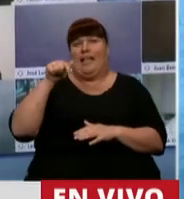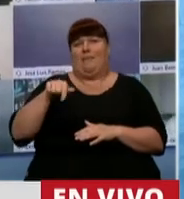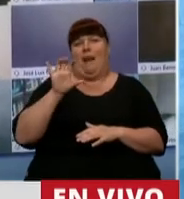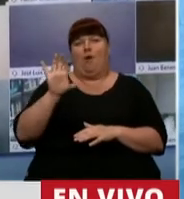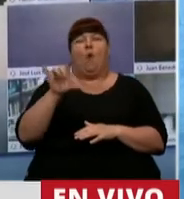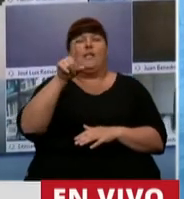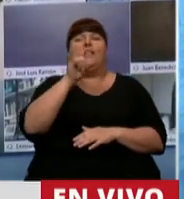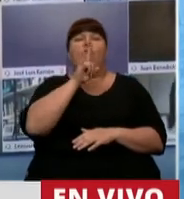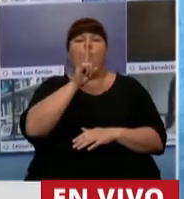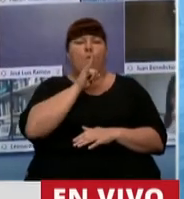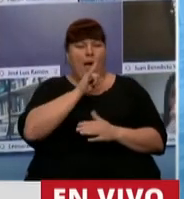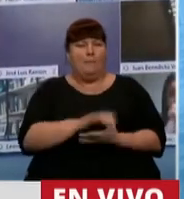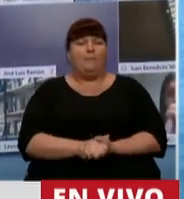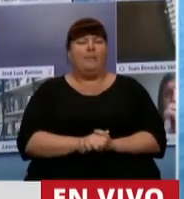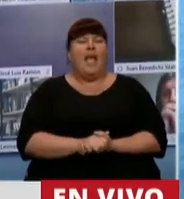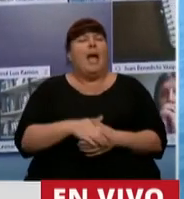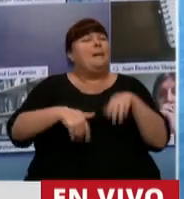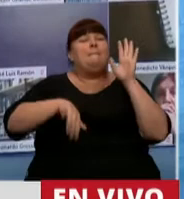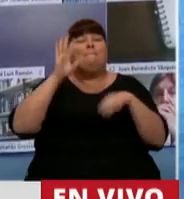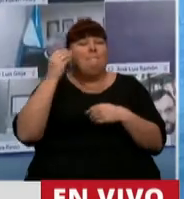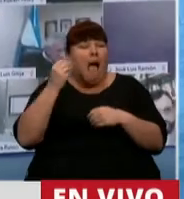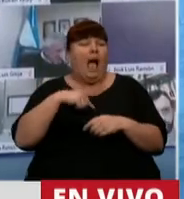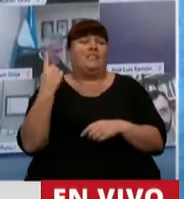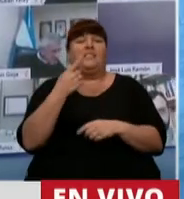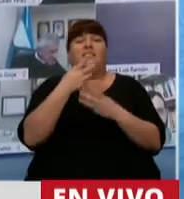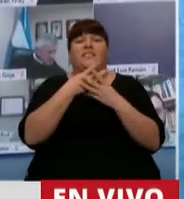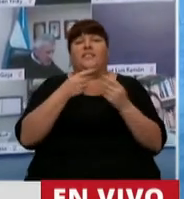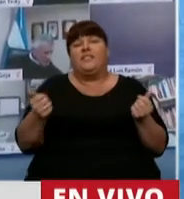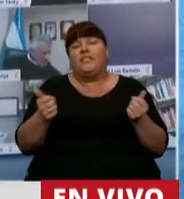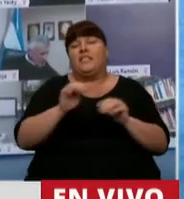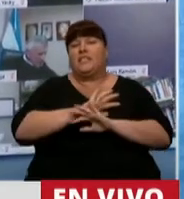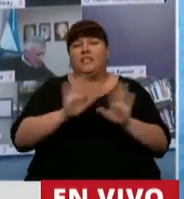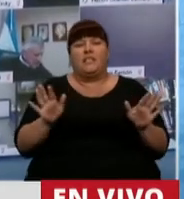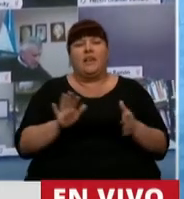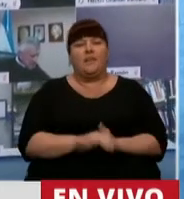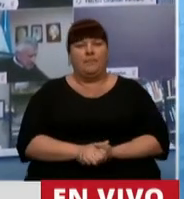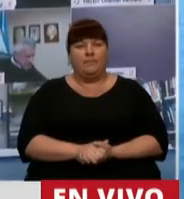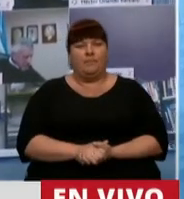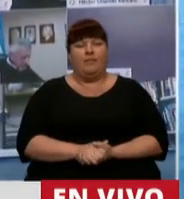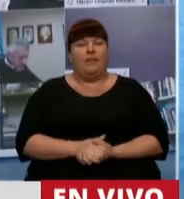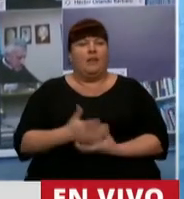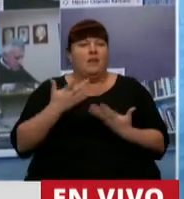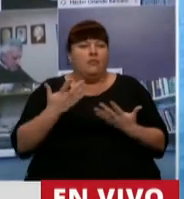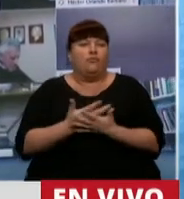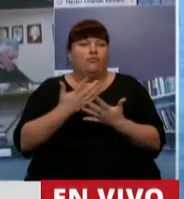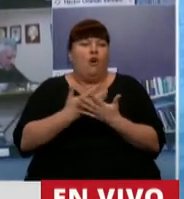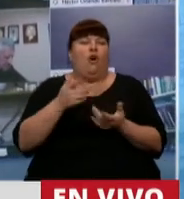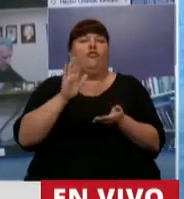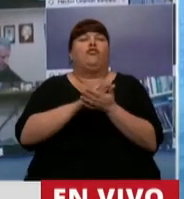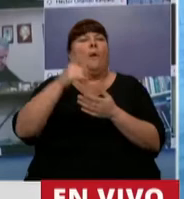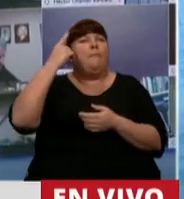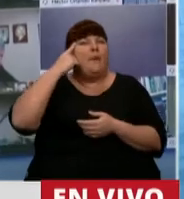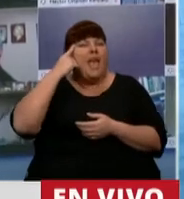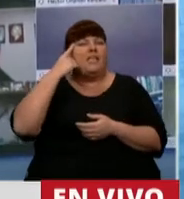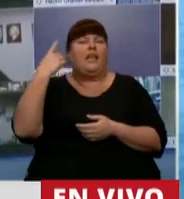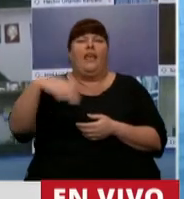provincia, la provincia de Tucumán, pero sobre todo porque hemos terminado con esta situación de agobio que uno vivía con la idea